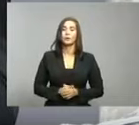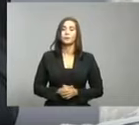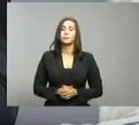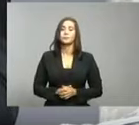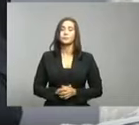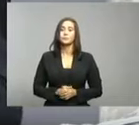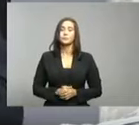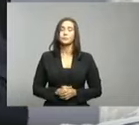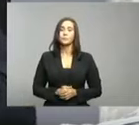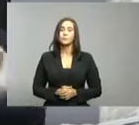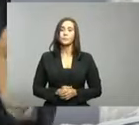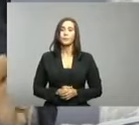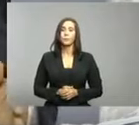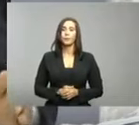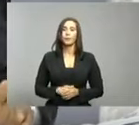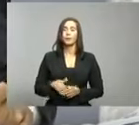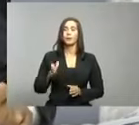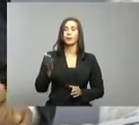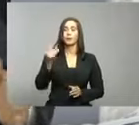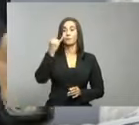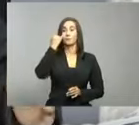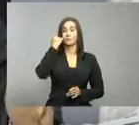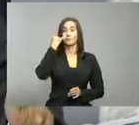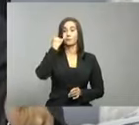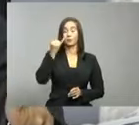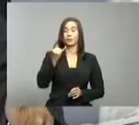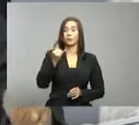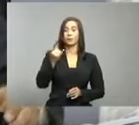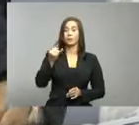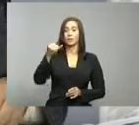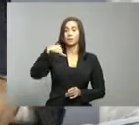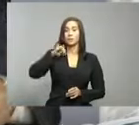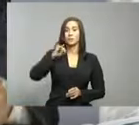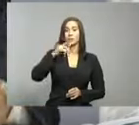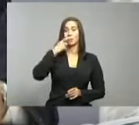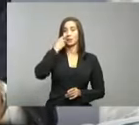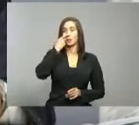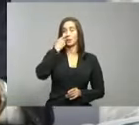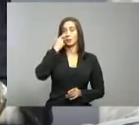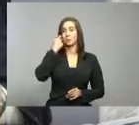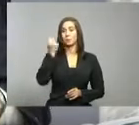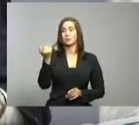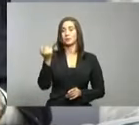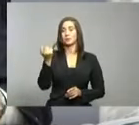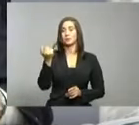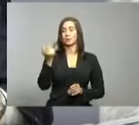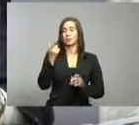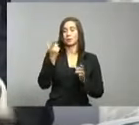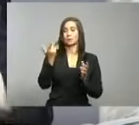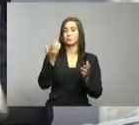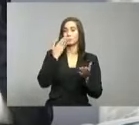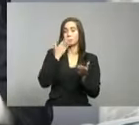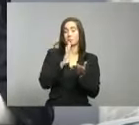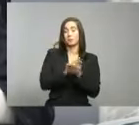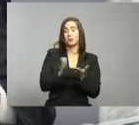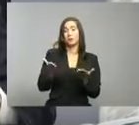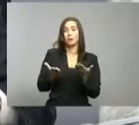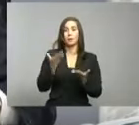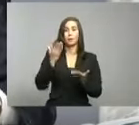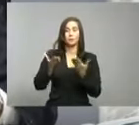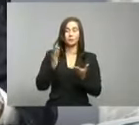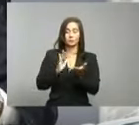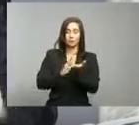saber si se trata de fallos en las tomas de la muestra o la calidad de los insumos que se están puedan estar